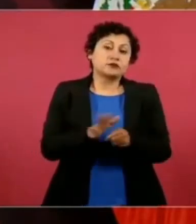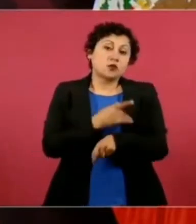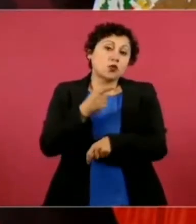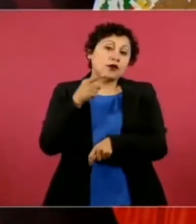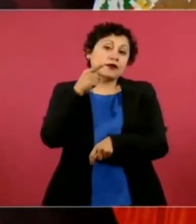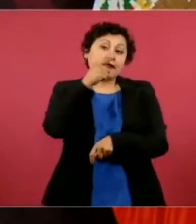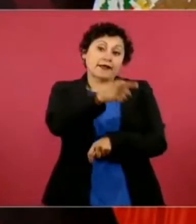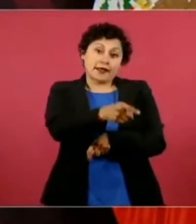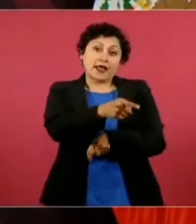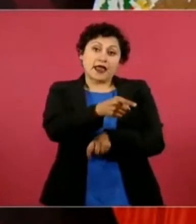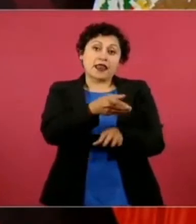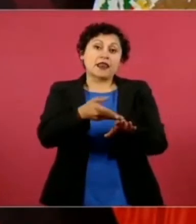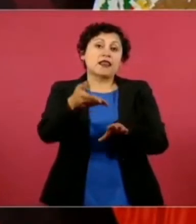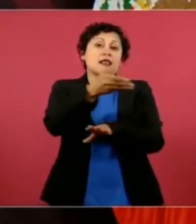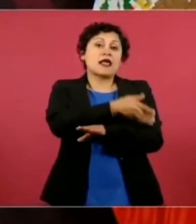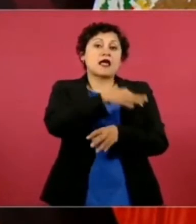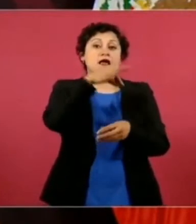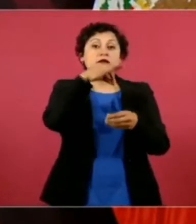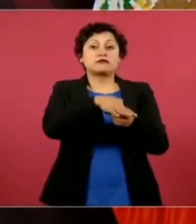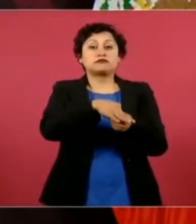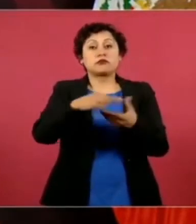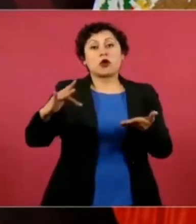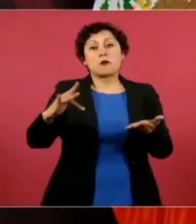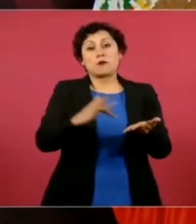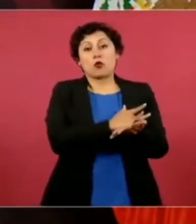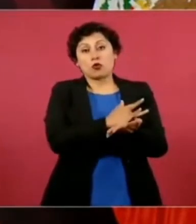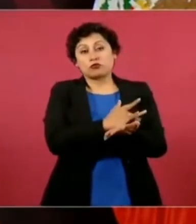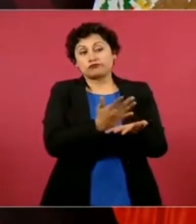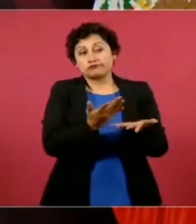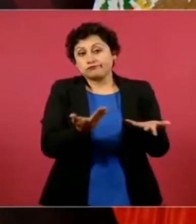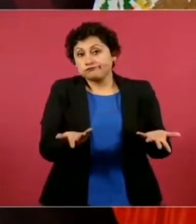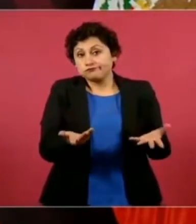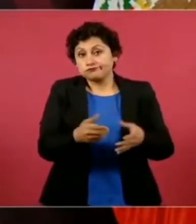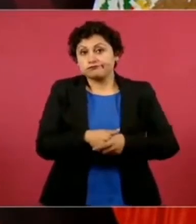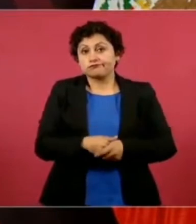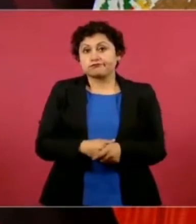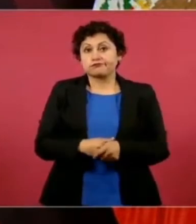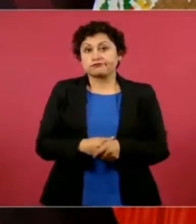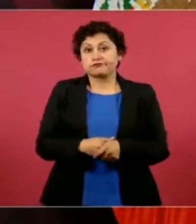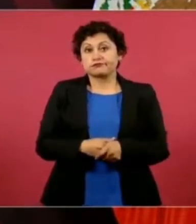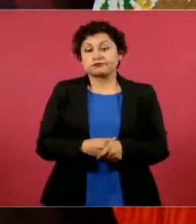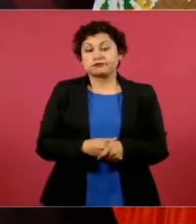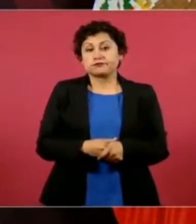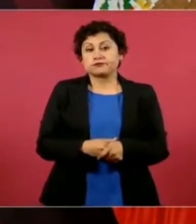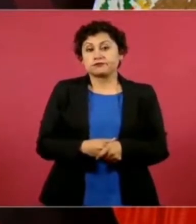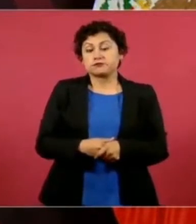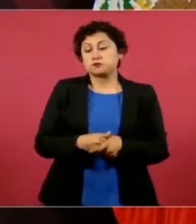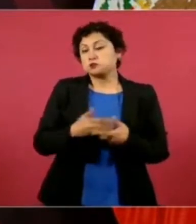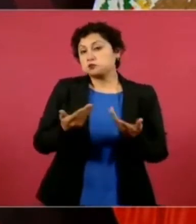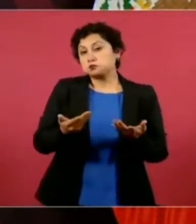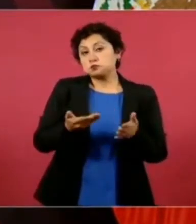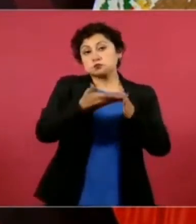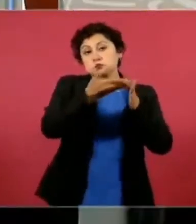electoral y a partir de entonces